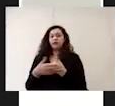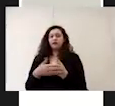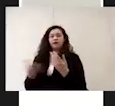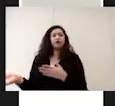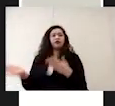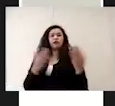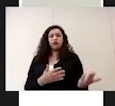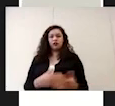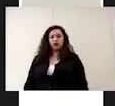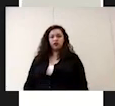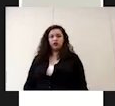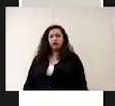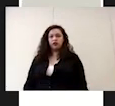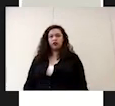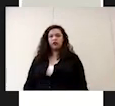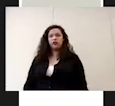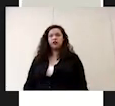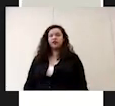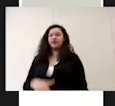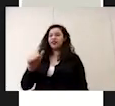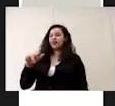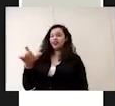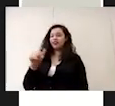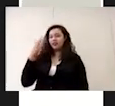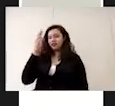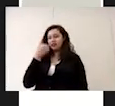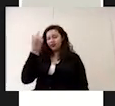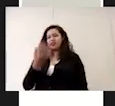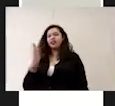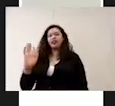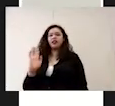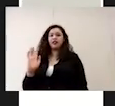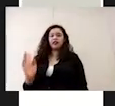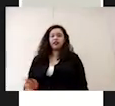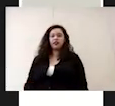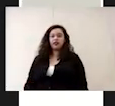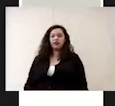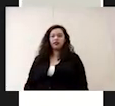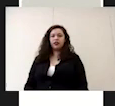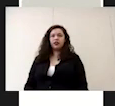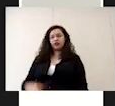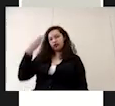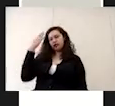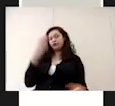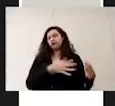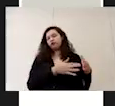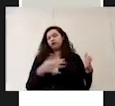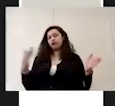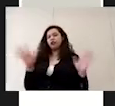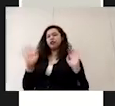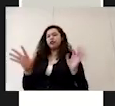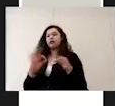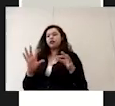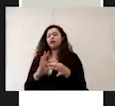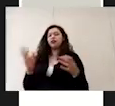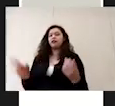ver unos anexos los anexos ya se se vieron a lo largo de la capacitación sin